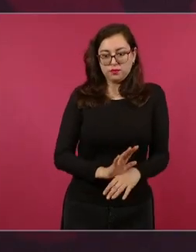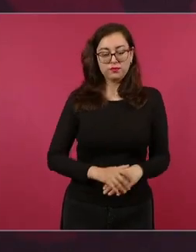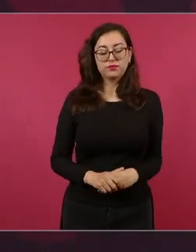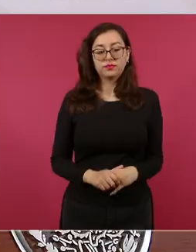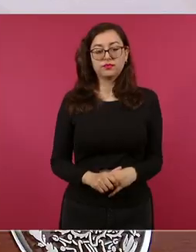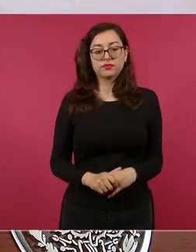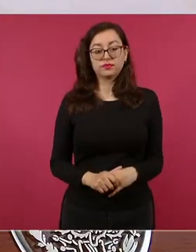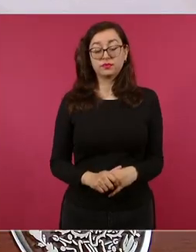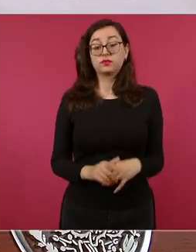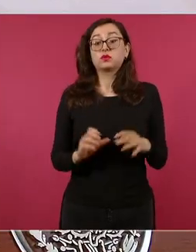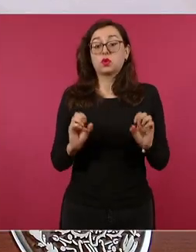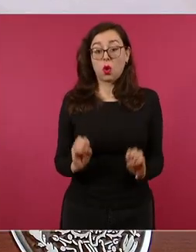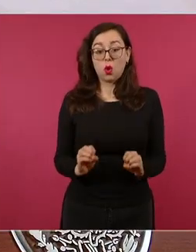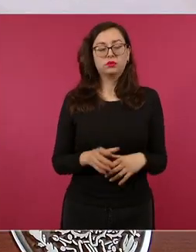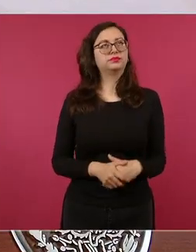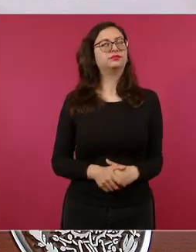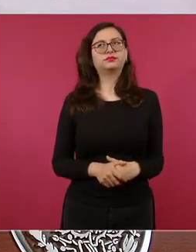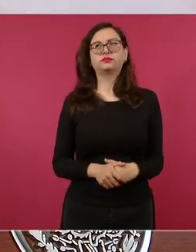construimos